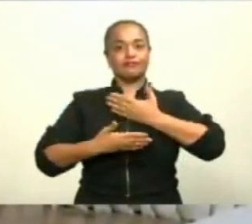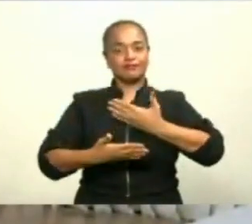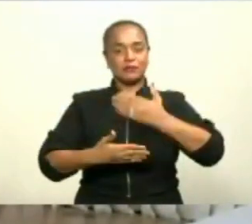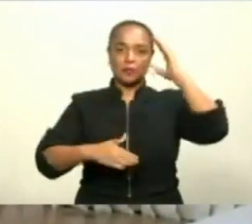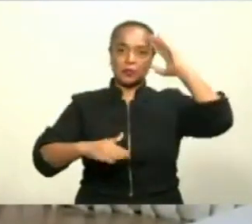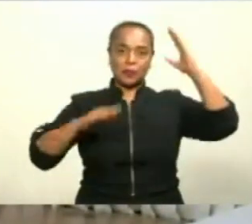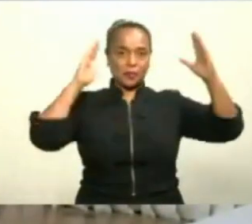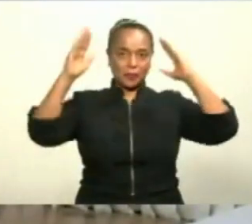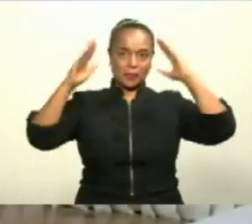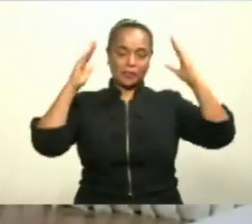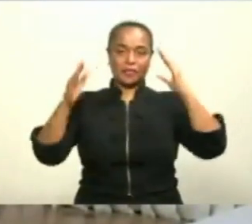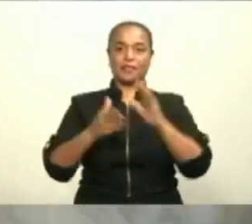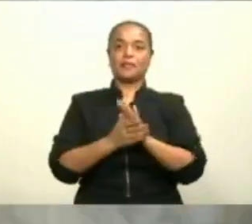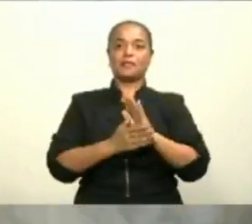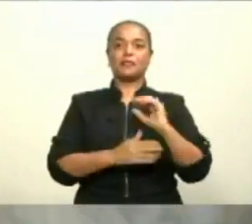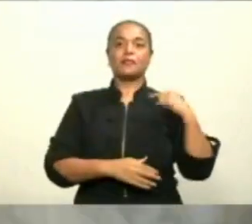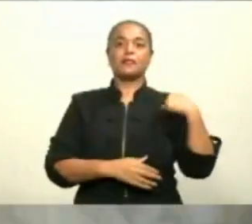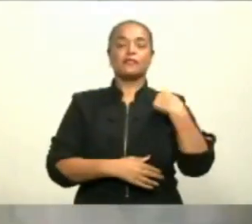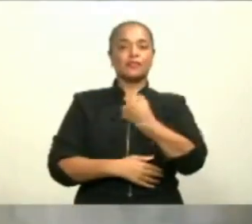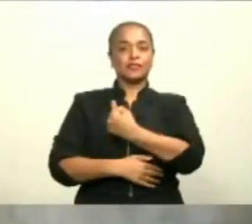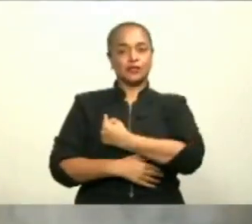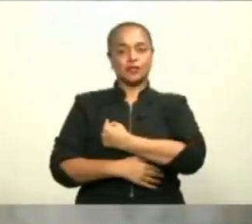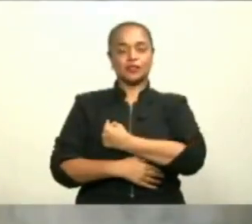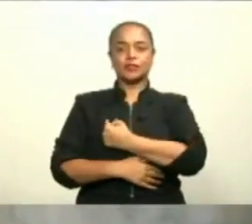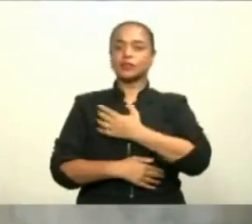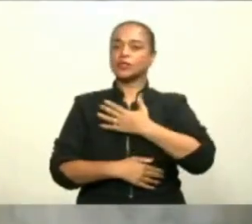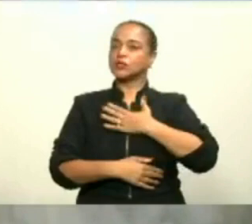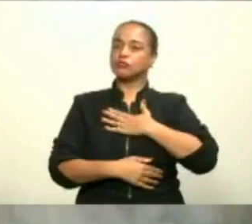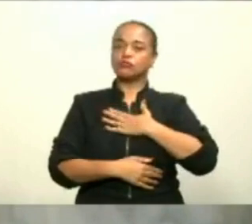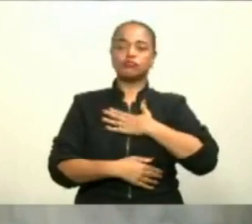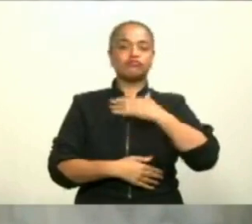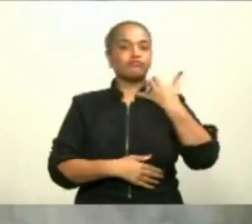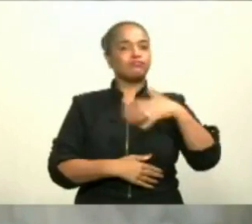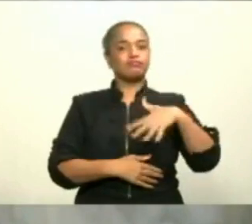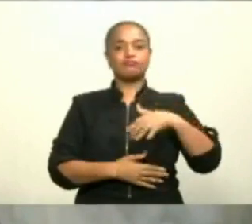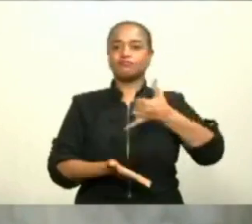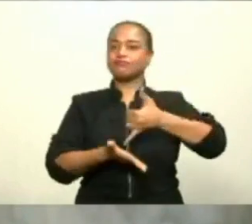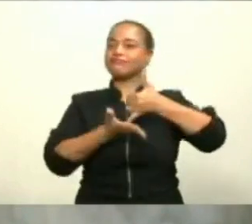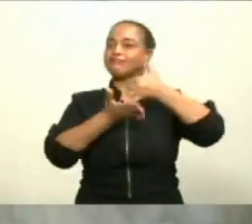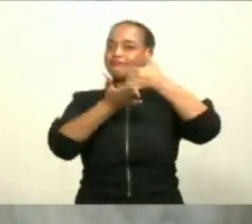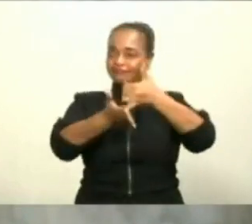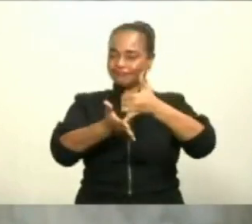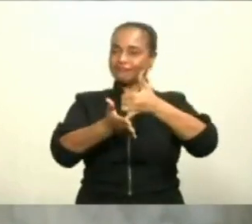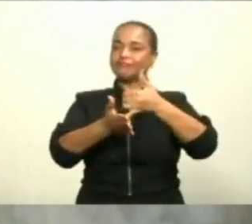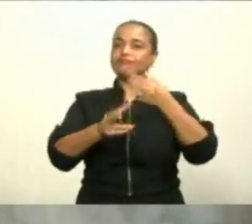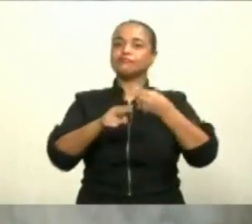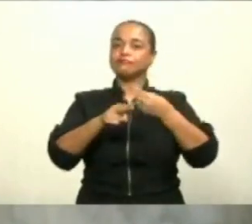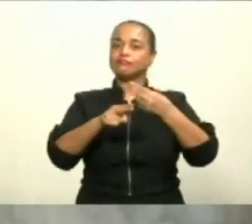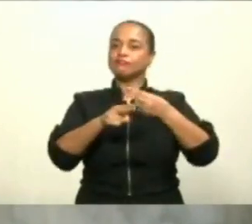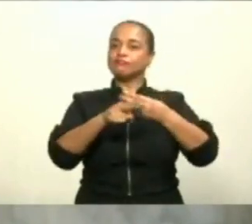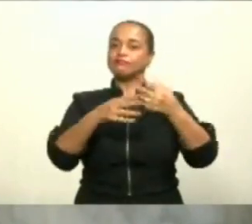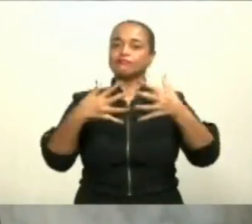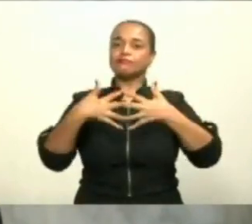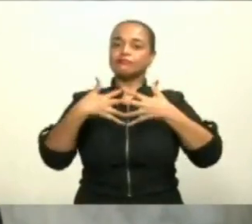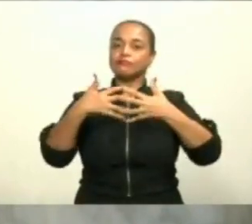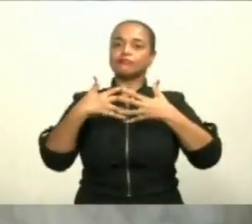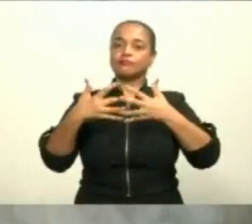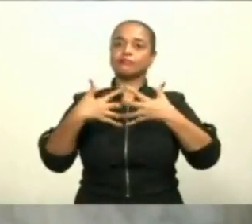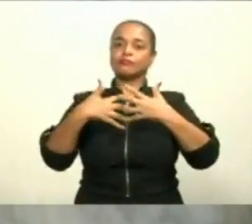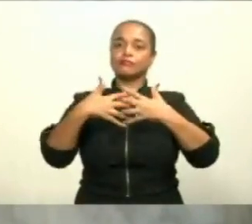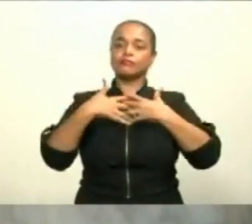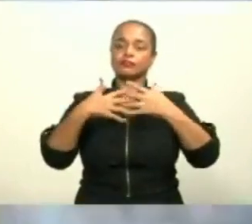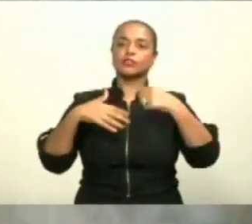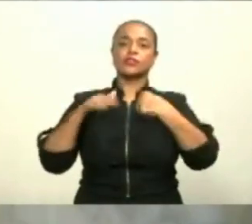y mi gran reconocimiento personal y en nombre de la empresa que yo represento al gobierno